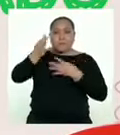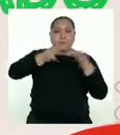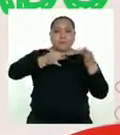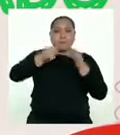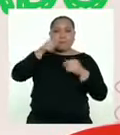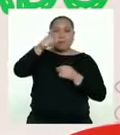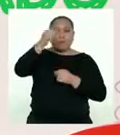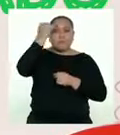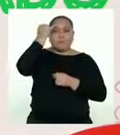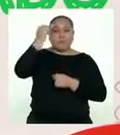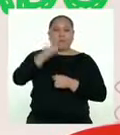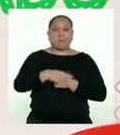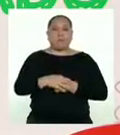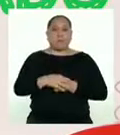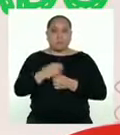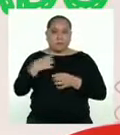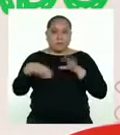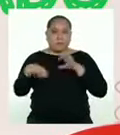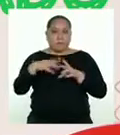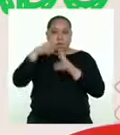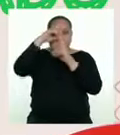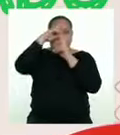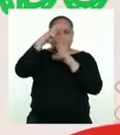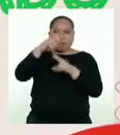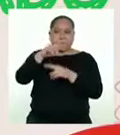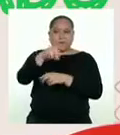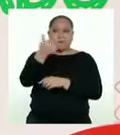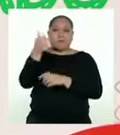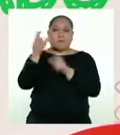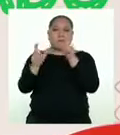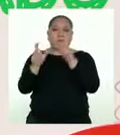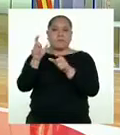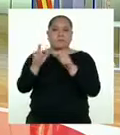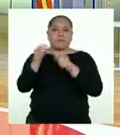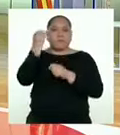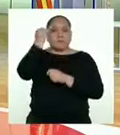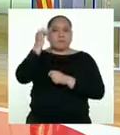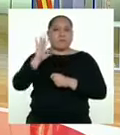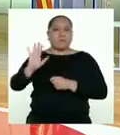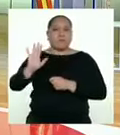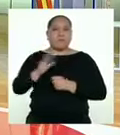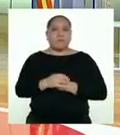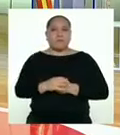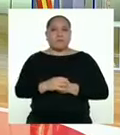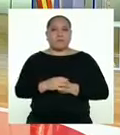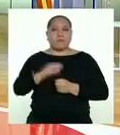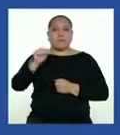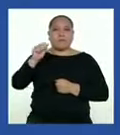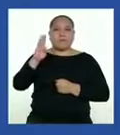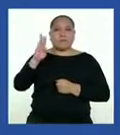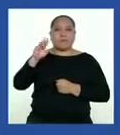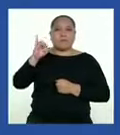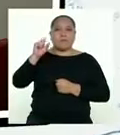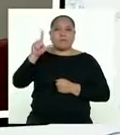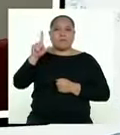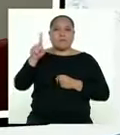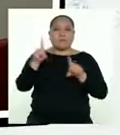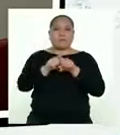posición y que lo hagamos con respeto por las ideas de las otras personas. Abril también tiene una pregunta.